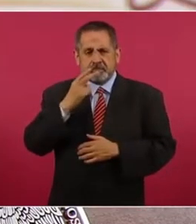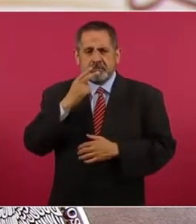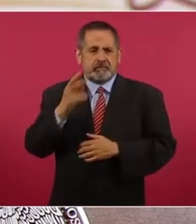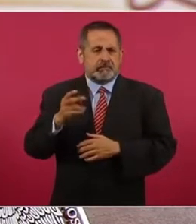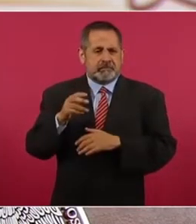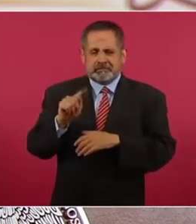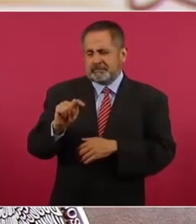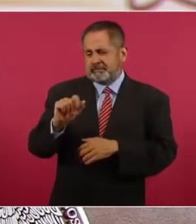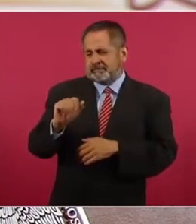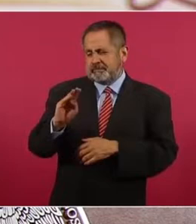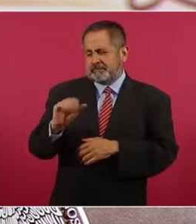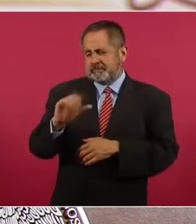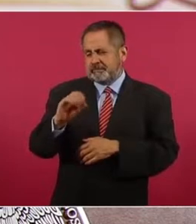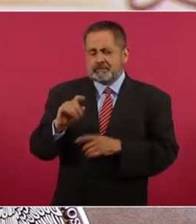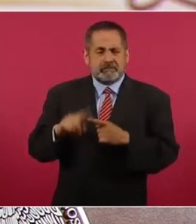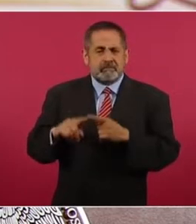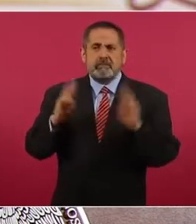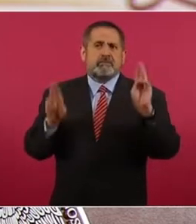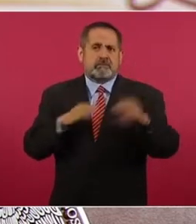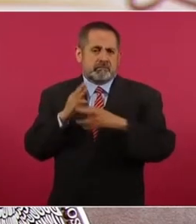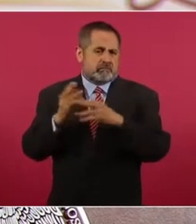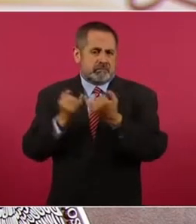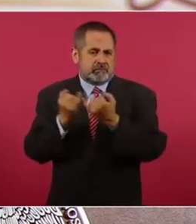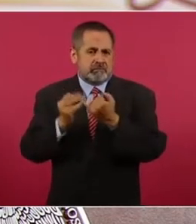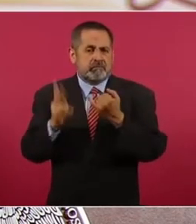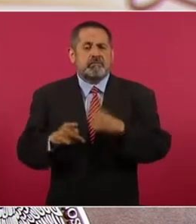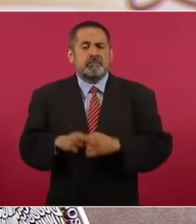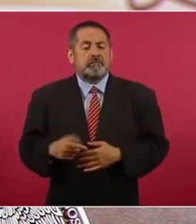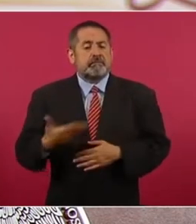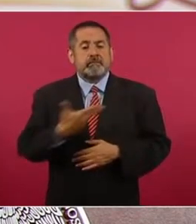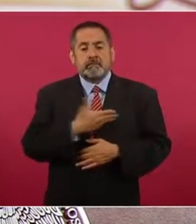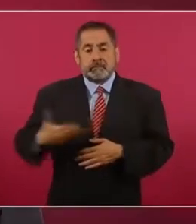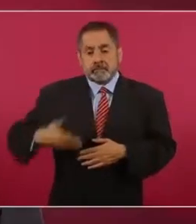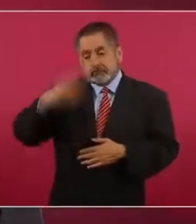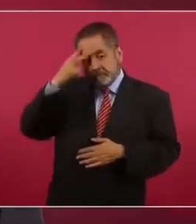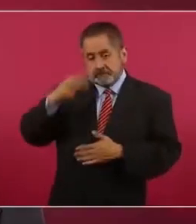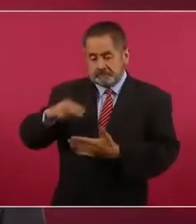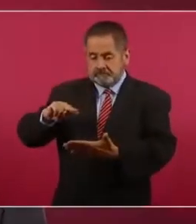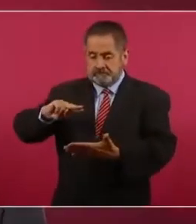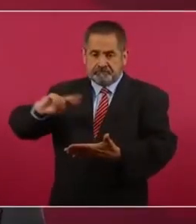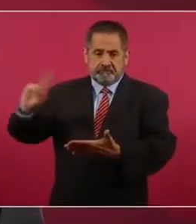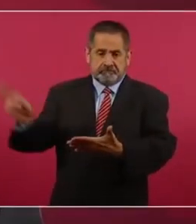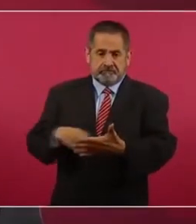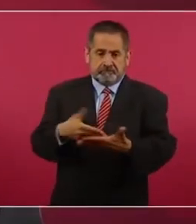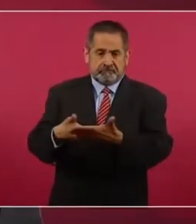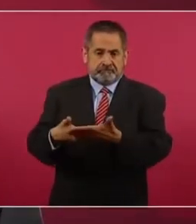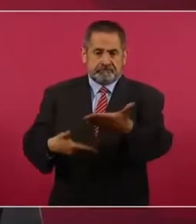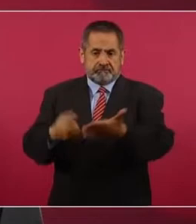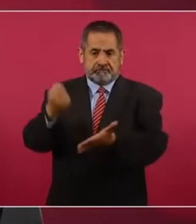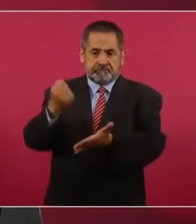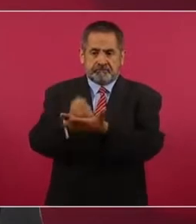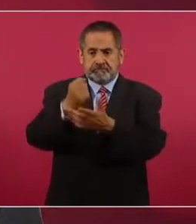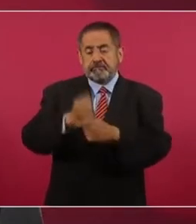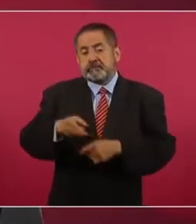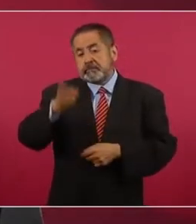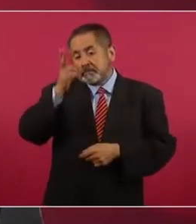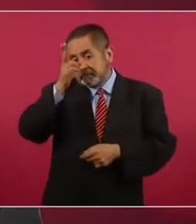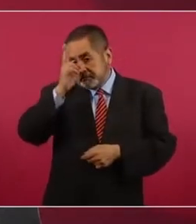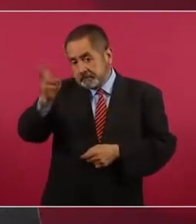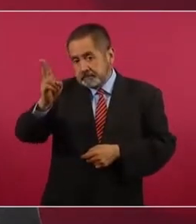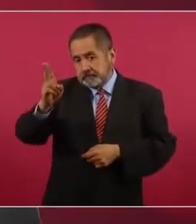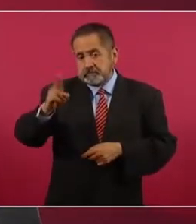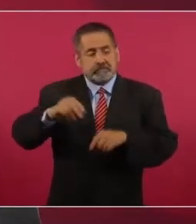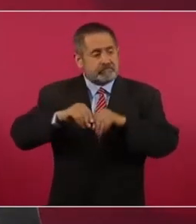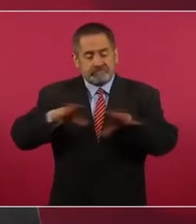mundo, además, claro, de México. El presidente firmará hoy el decreto que prohíbe la circulación